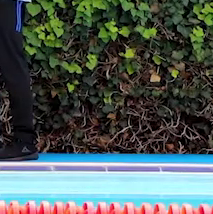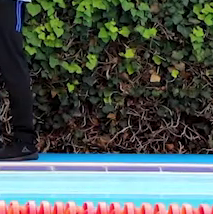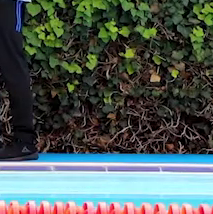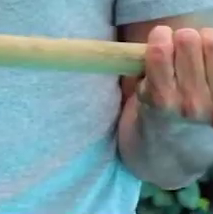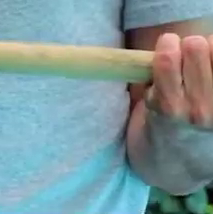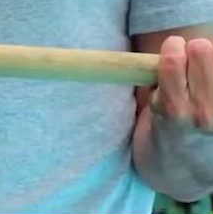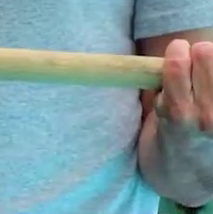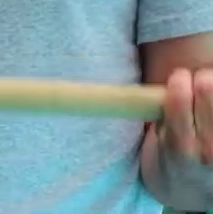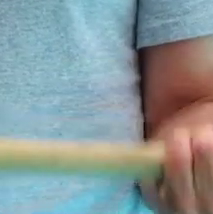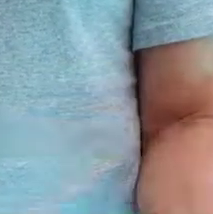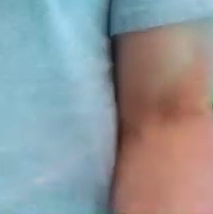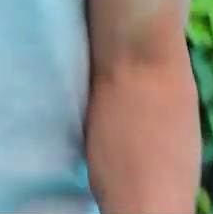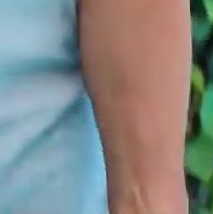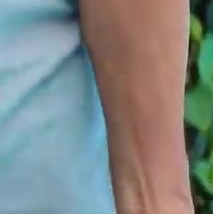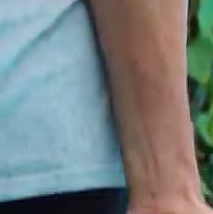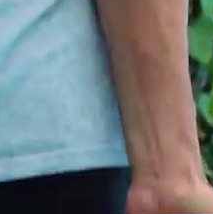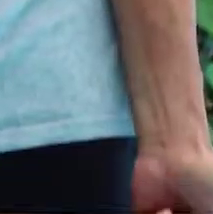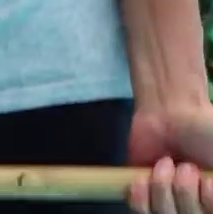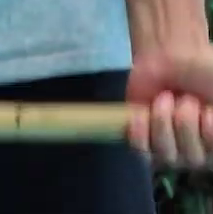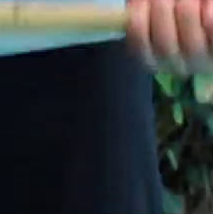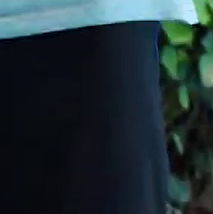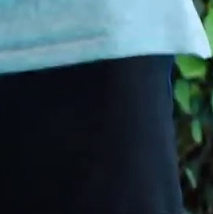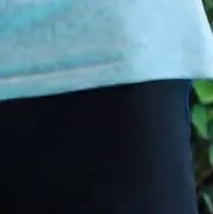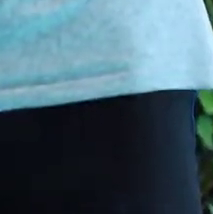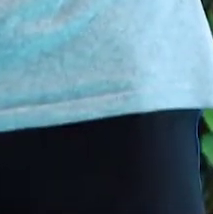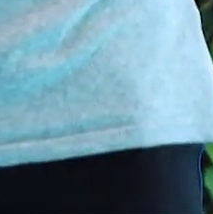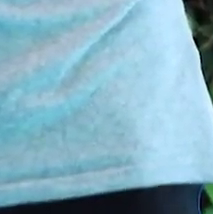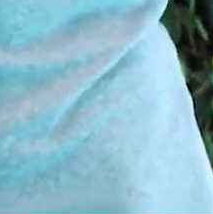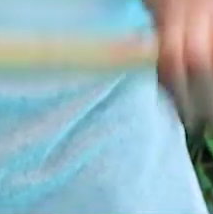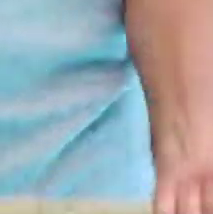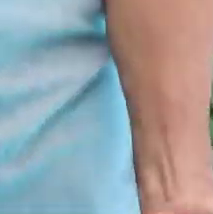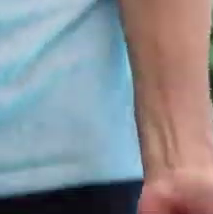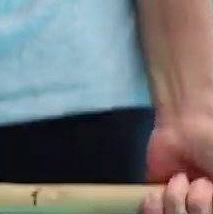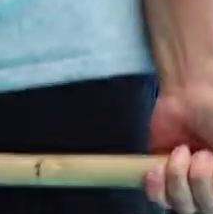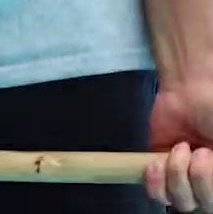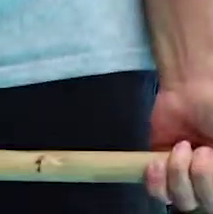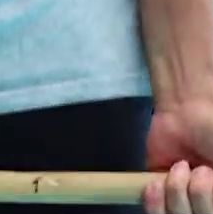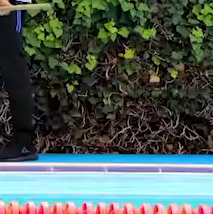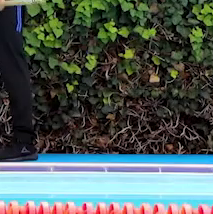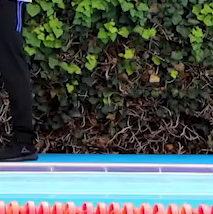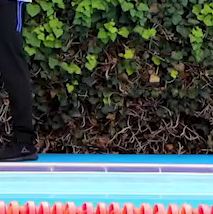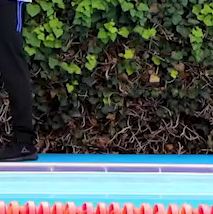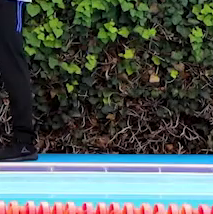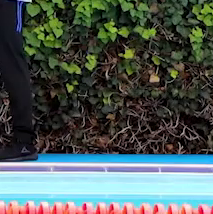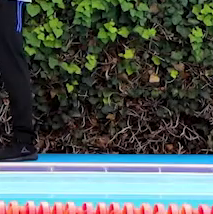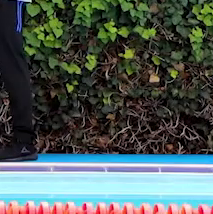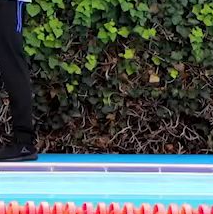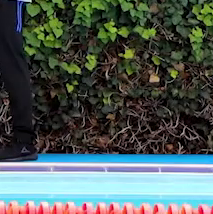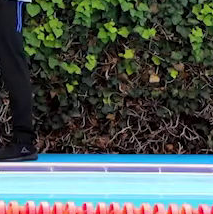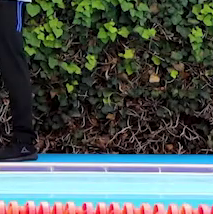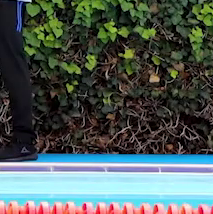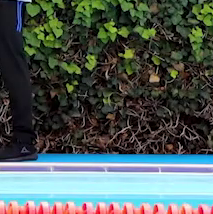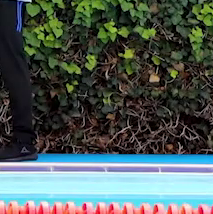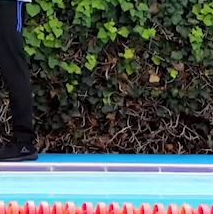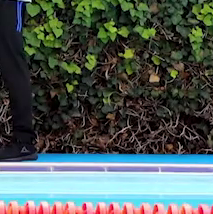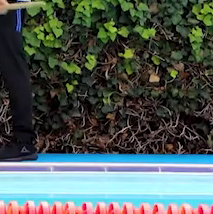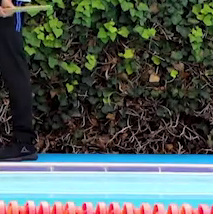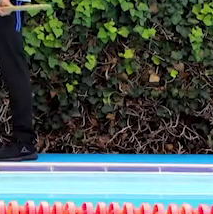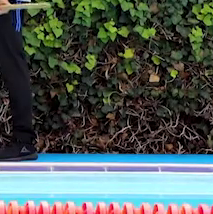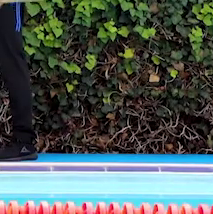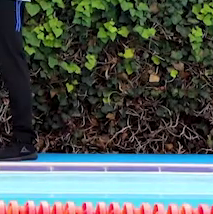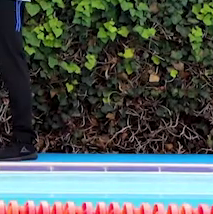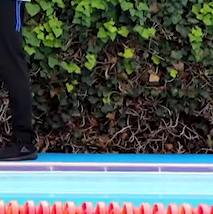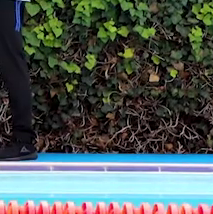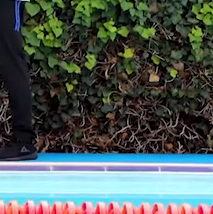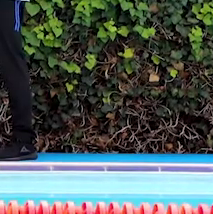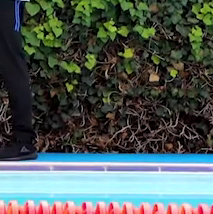grados y extendemos flexionamos y extendemos nuestra espalda derecha y